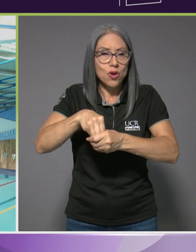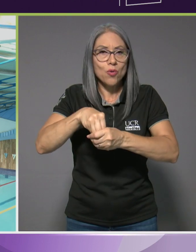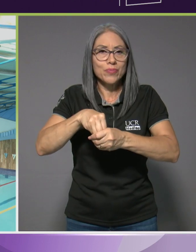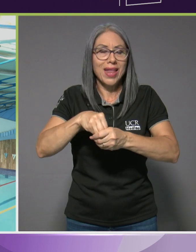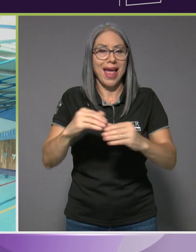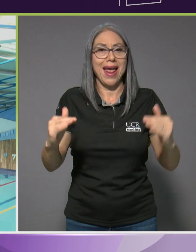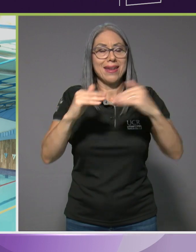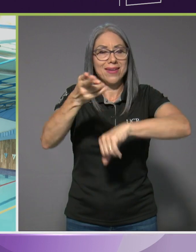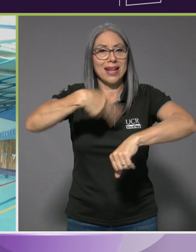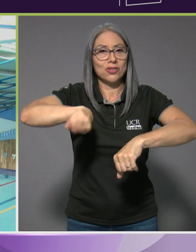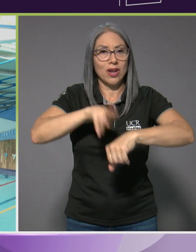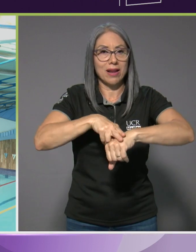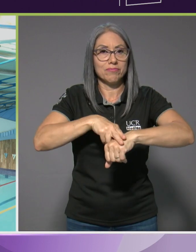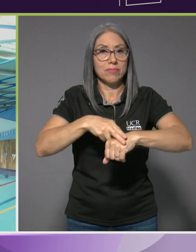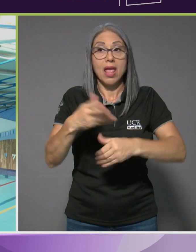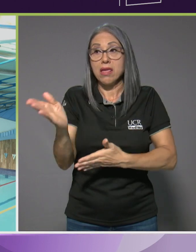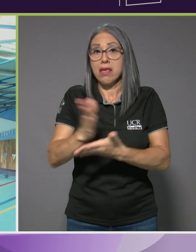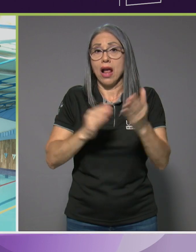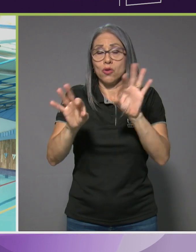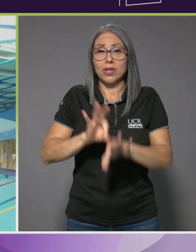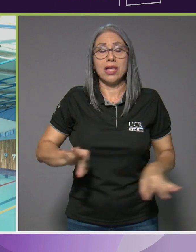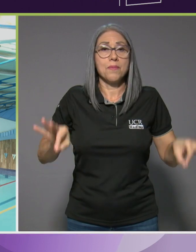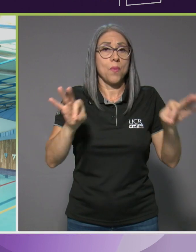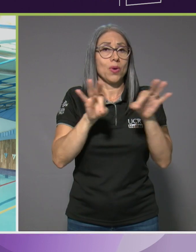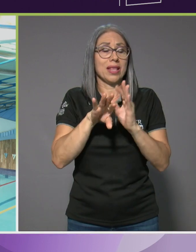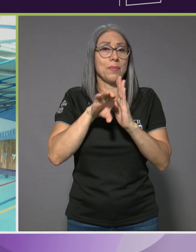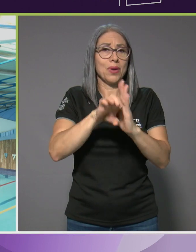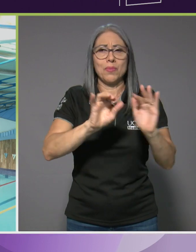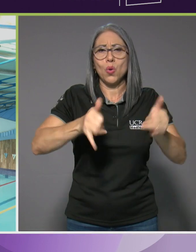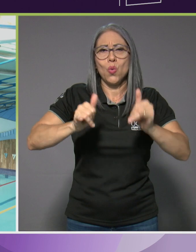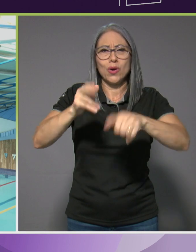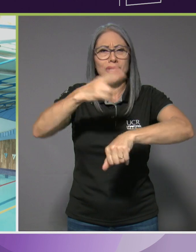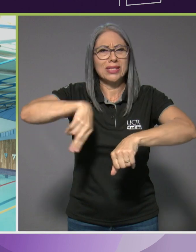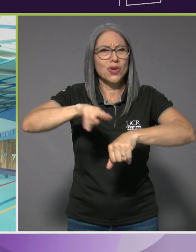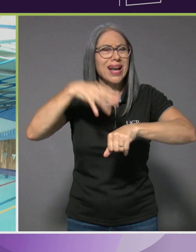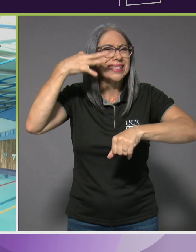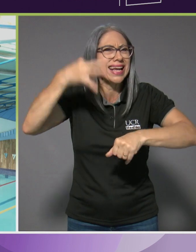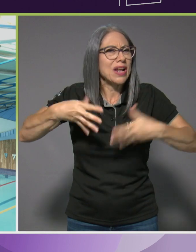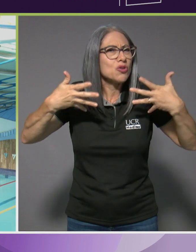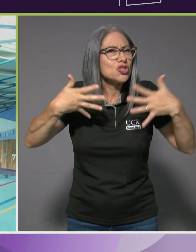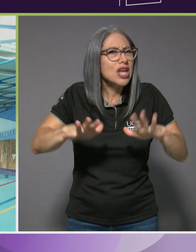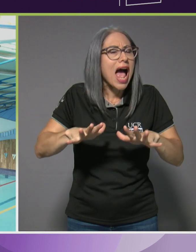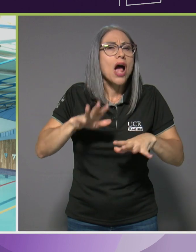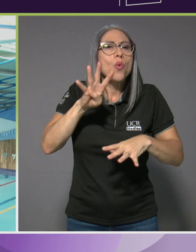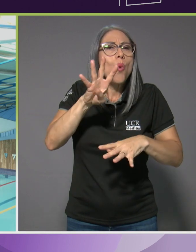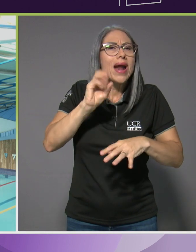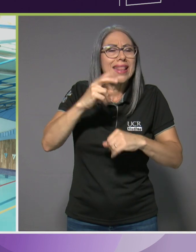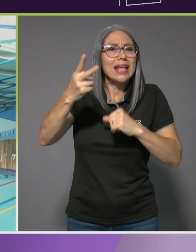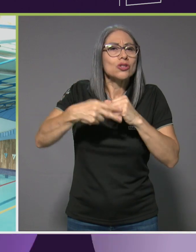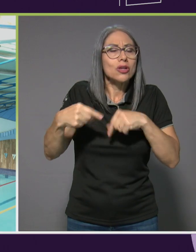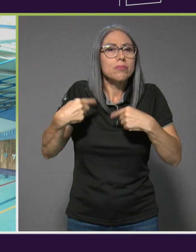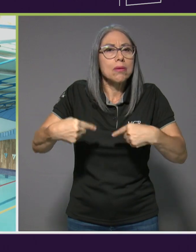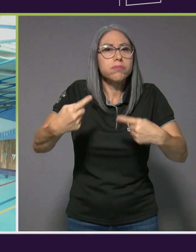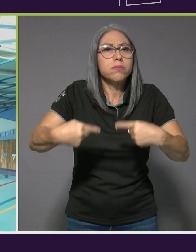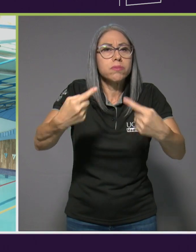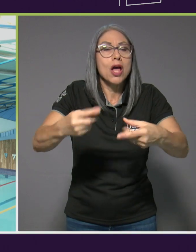tan importante como son los juegos nacionales que llevaban ya, si no me quedo yo con 40 ediciones seguidas y ya que en la 40 se incluyera la parte de paranatación